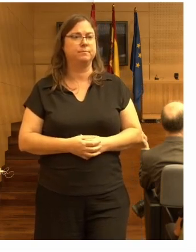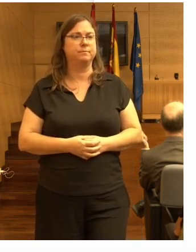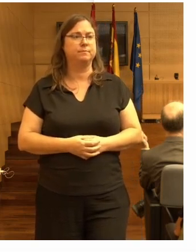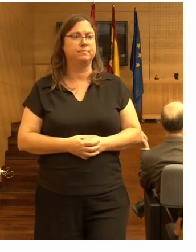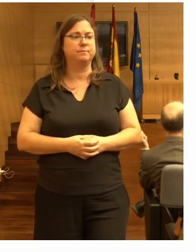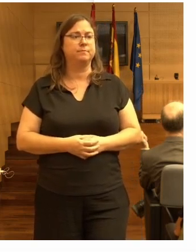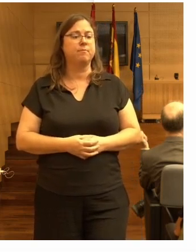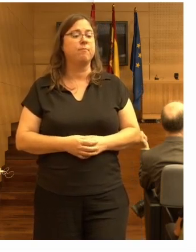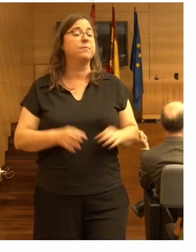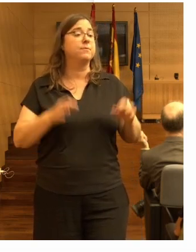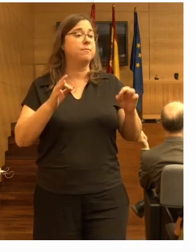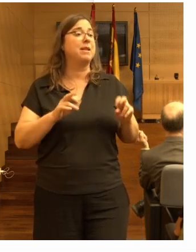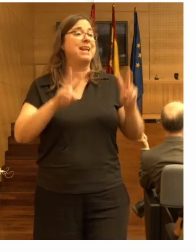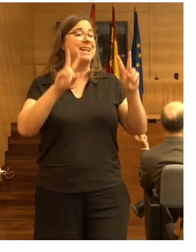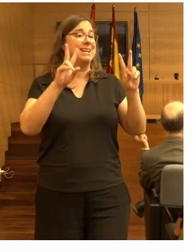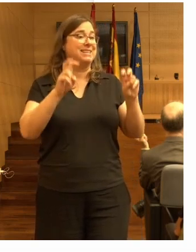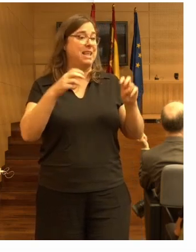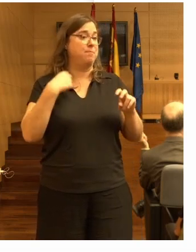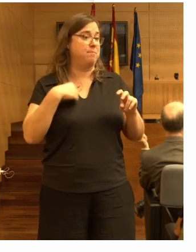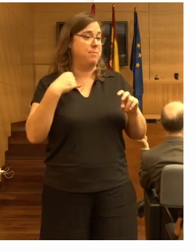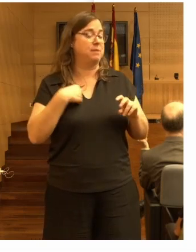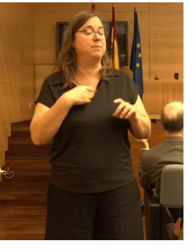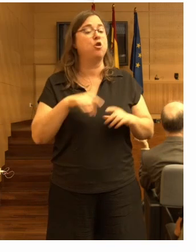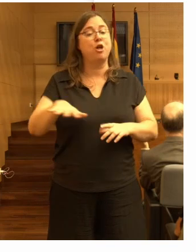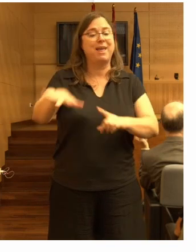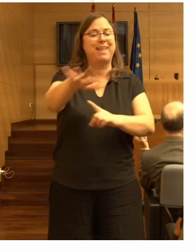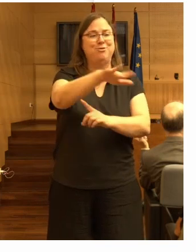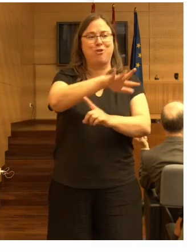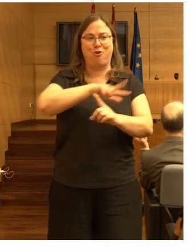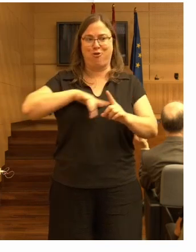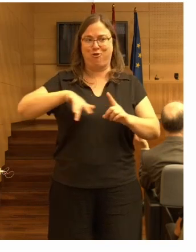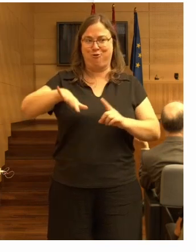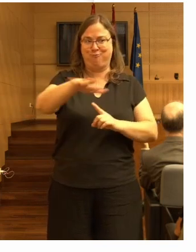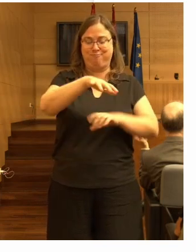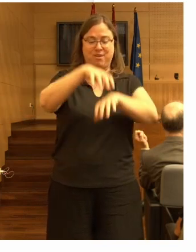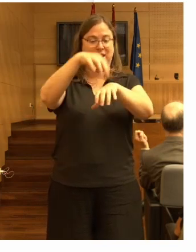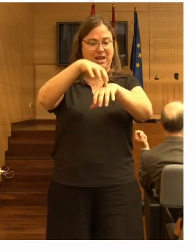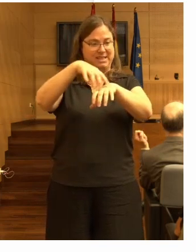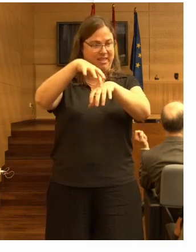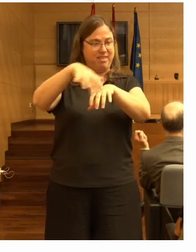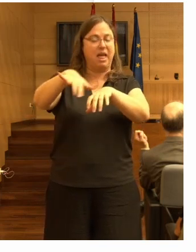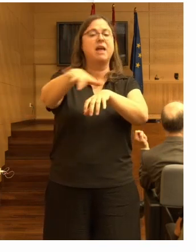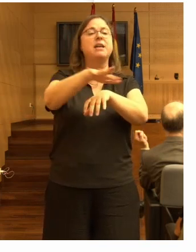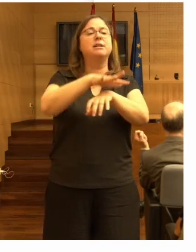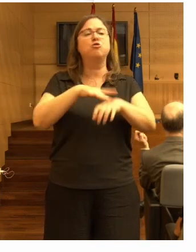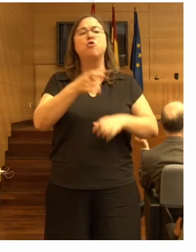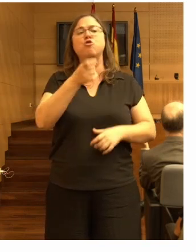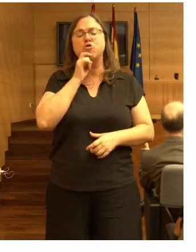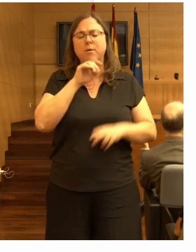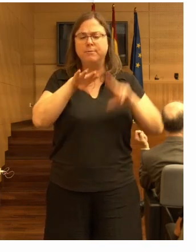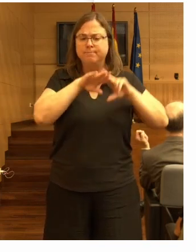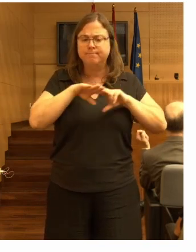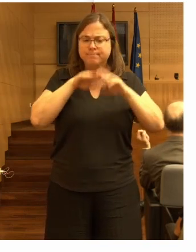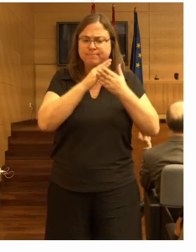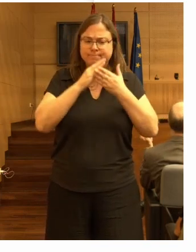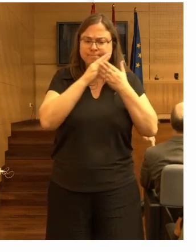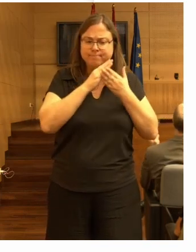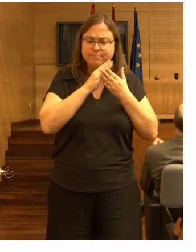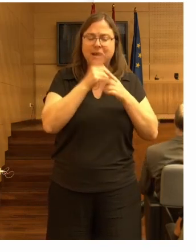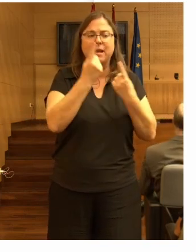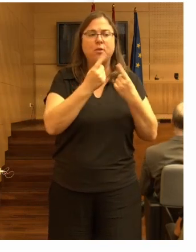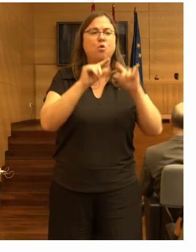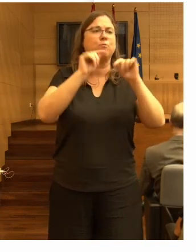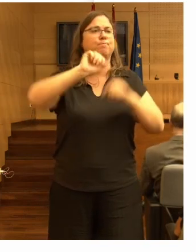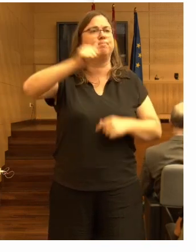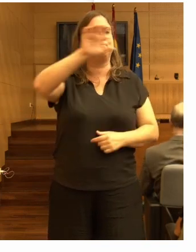precisamente sobre esto sobre el entorno de las residencias y esto es el ejemplo perfecto de cómo se puede ir estudiando esto a nivel regional o nacional